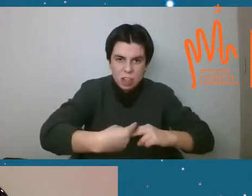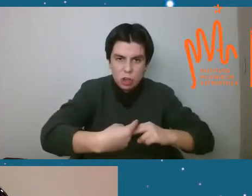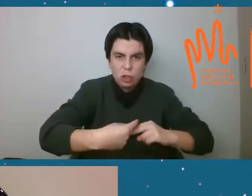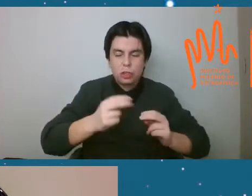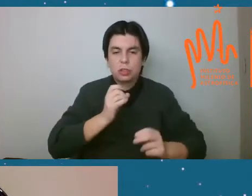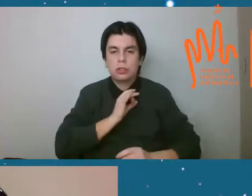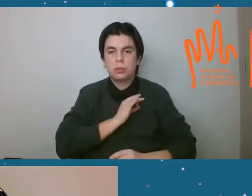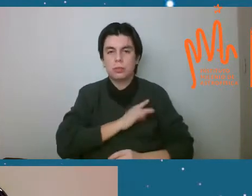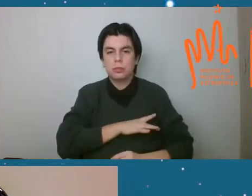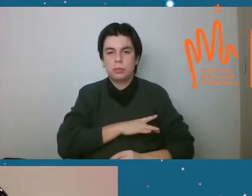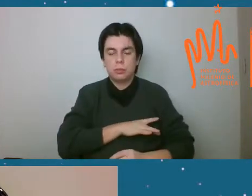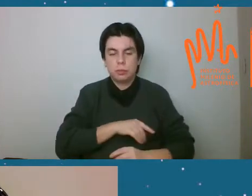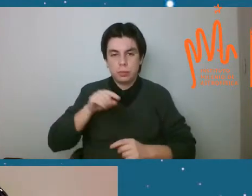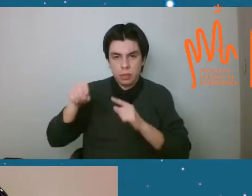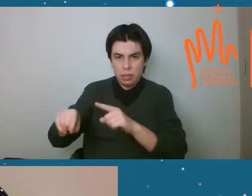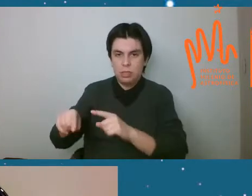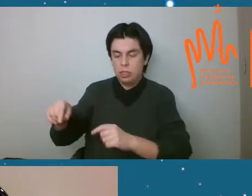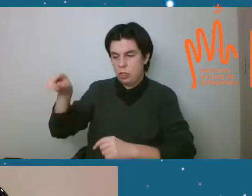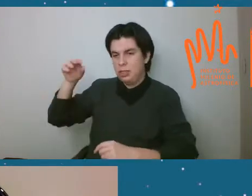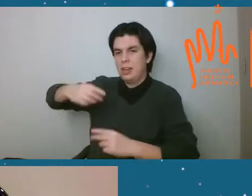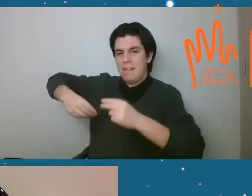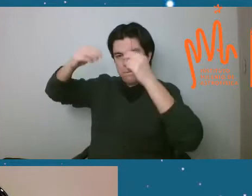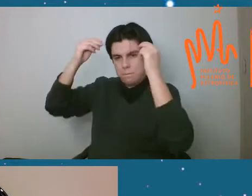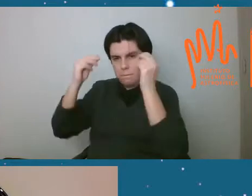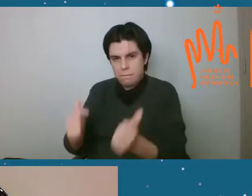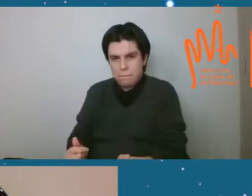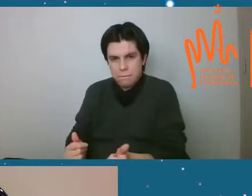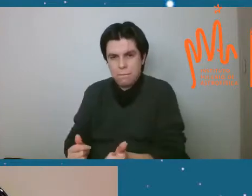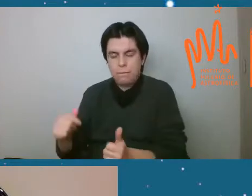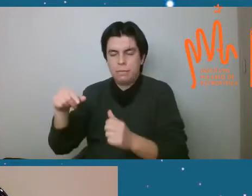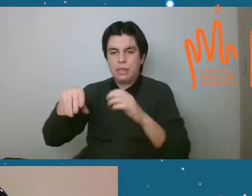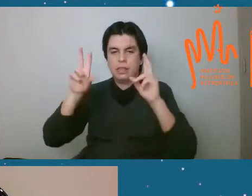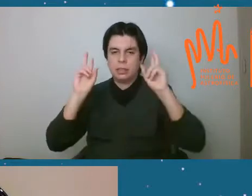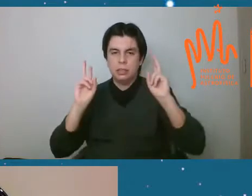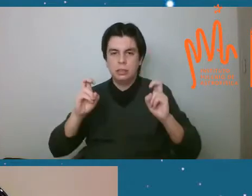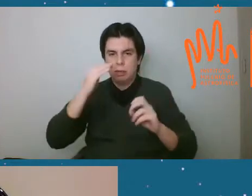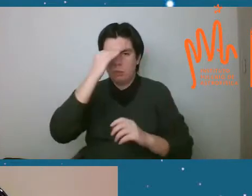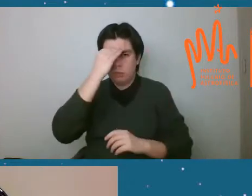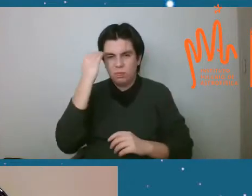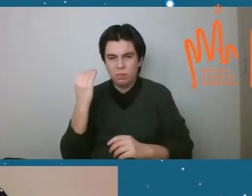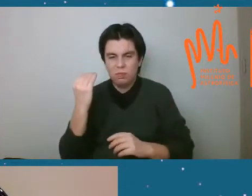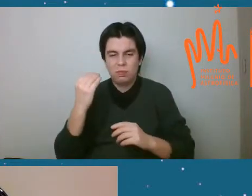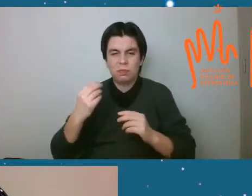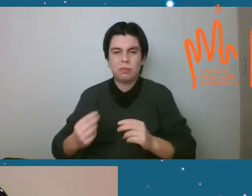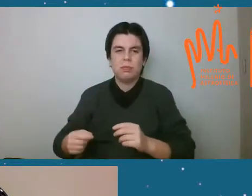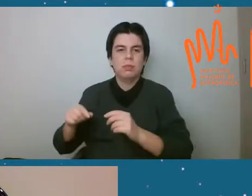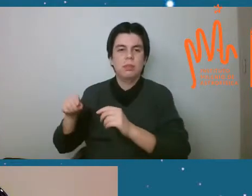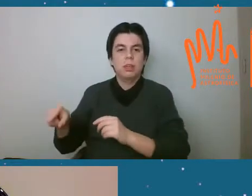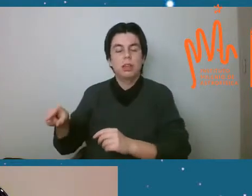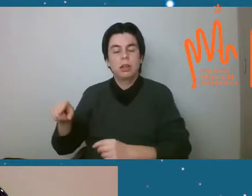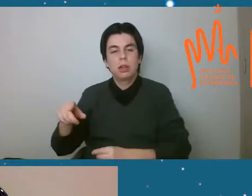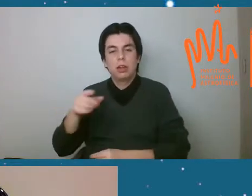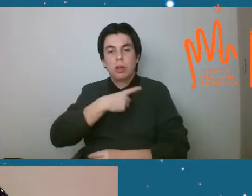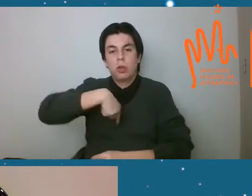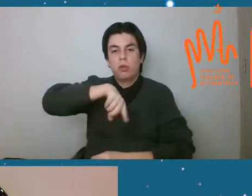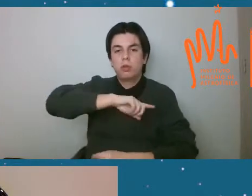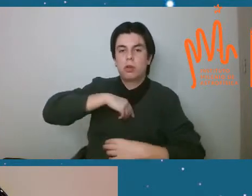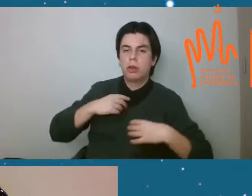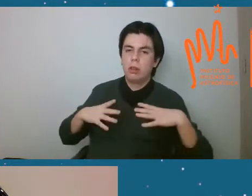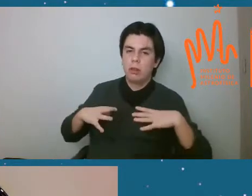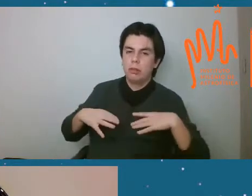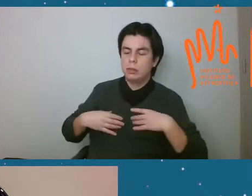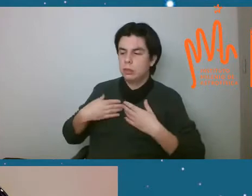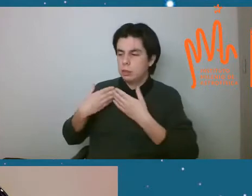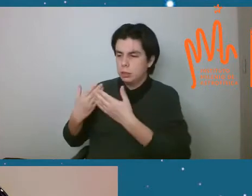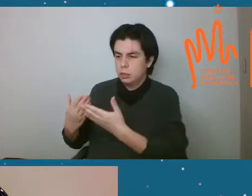con una realmente experta en la materia, lo que nos pone muy contentos, Millarca. Así